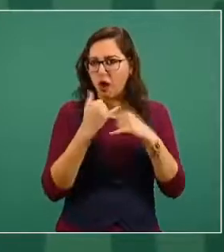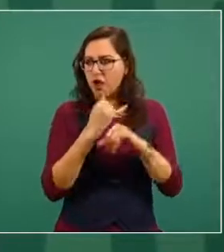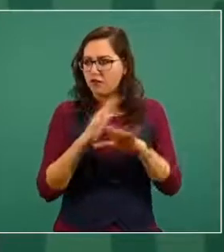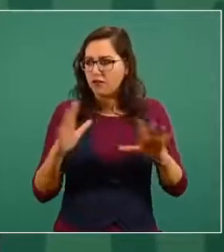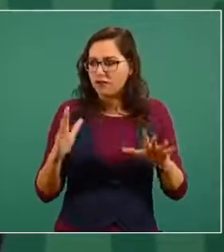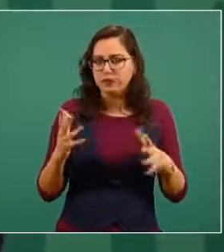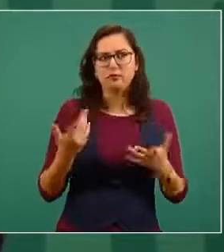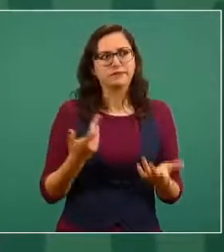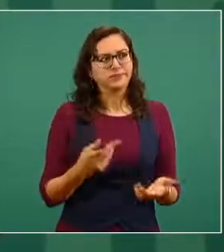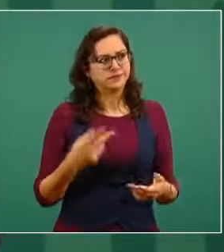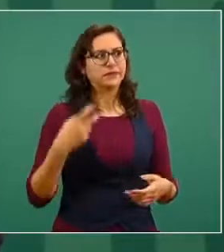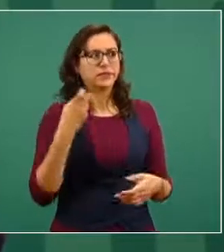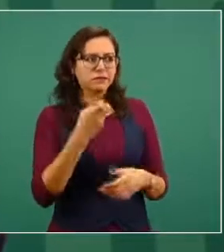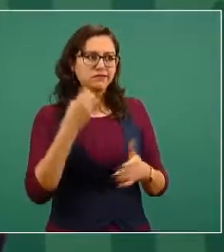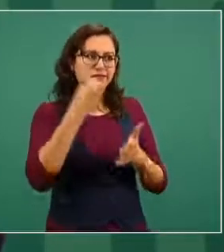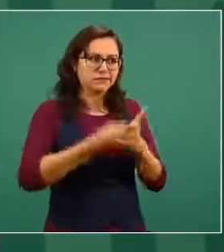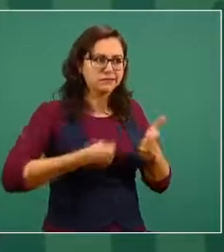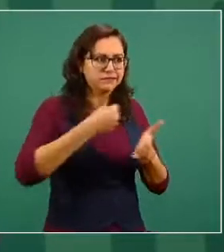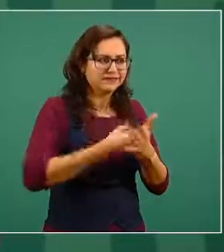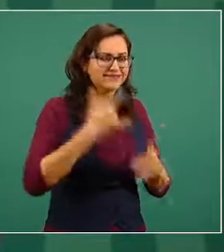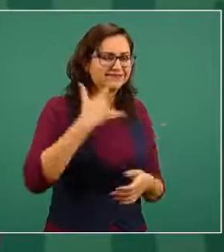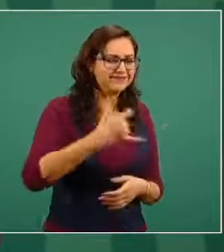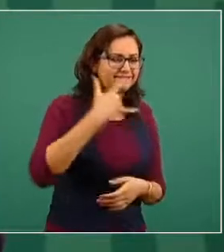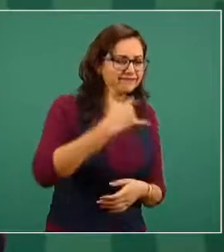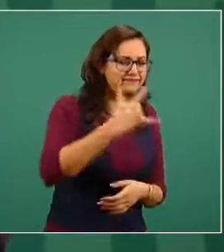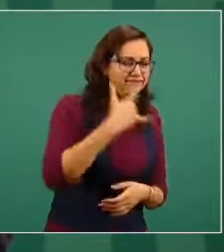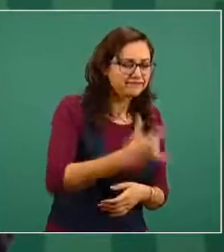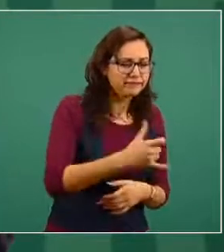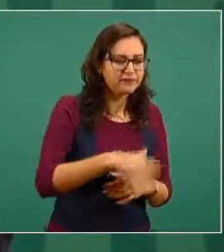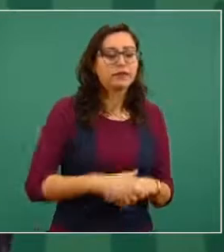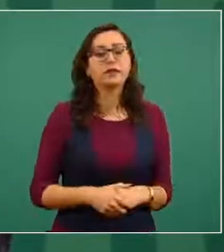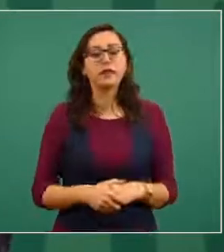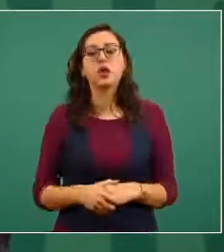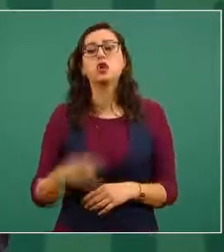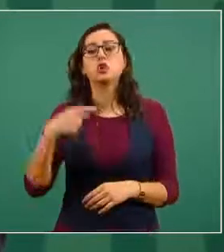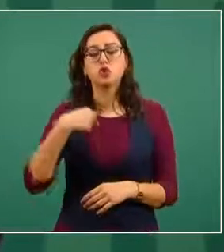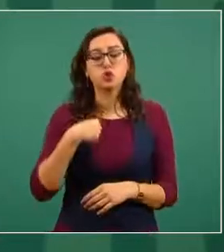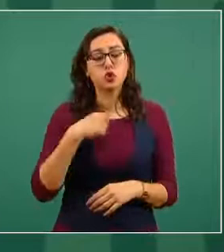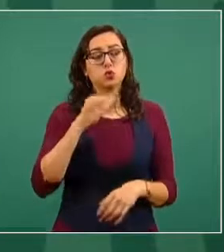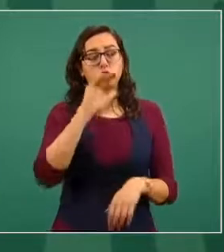Pedí una llamada con el fiscal general de los Estados Unidos.